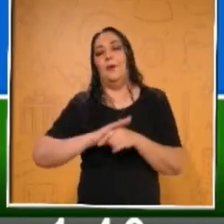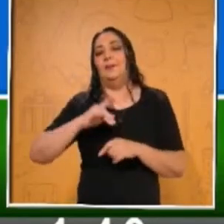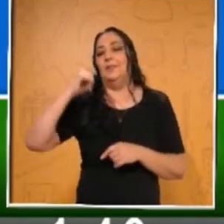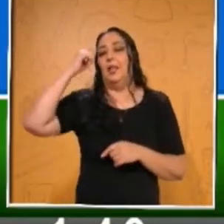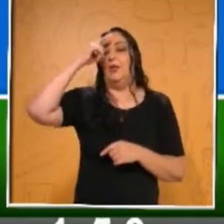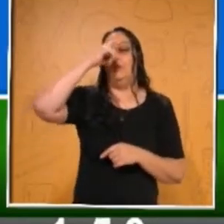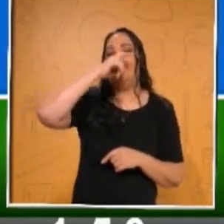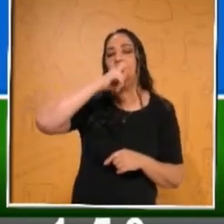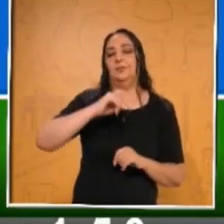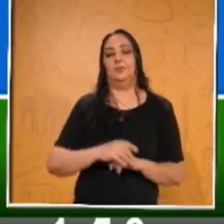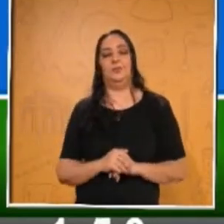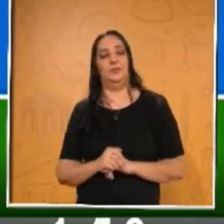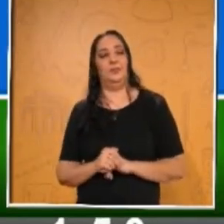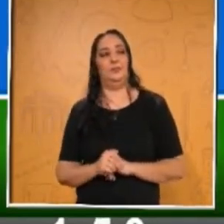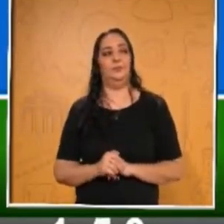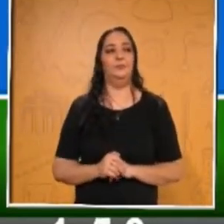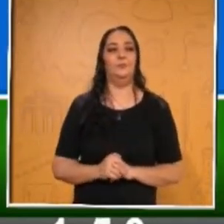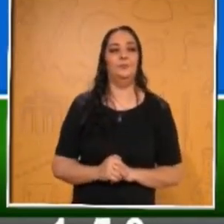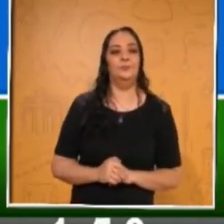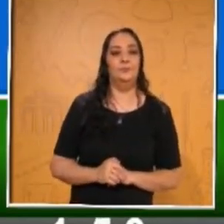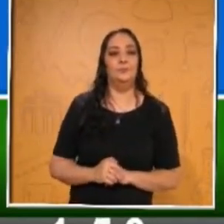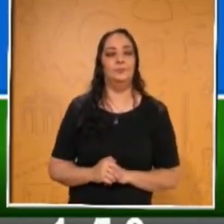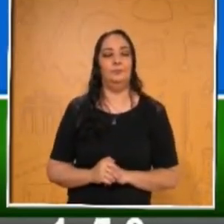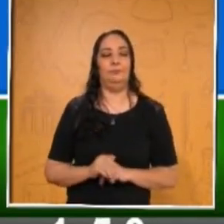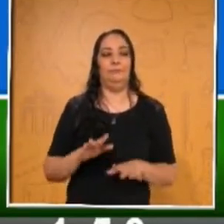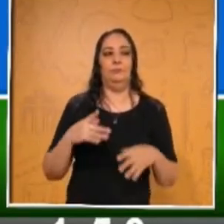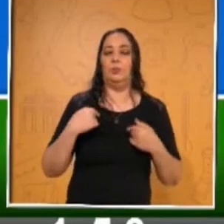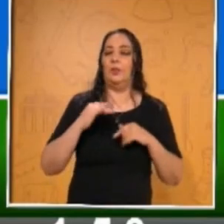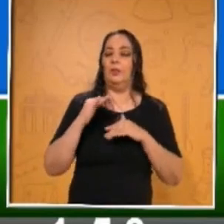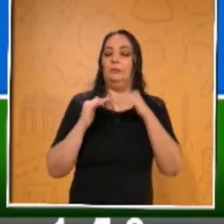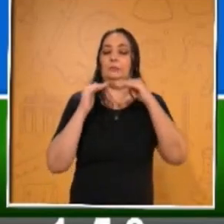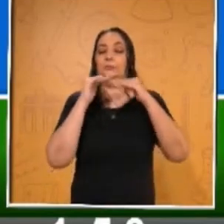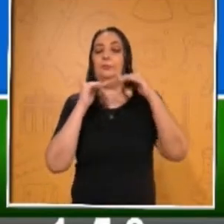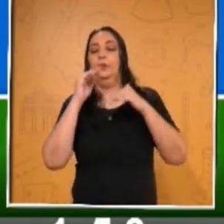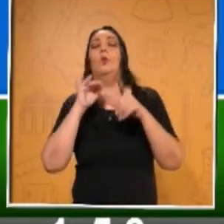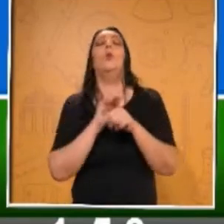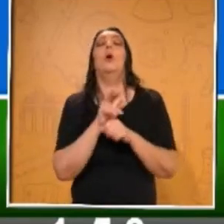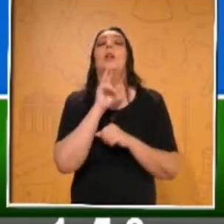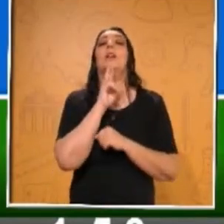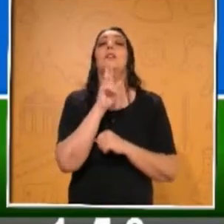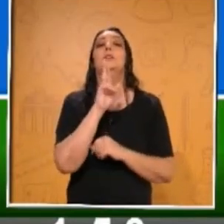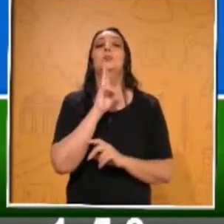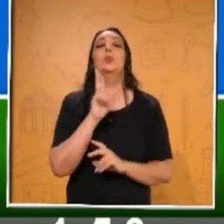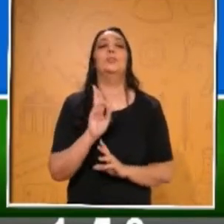mucha atención. Ahí va, ahí va, ahí va subiendo. ¿Cuál creen que sea la respuesta?